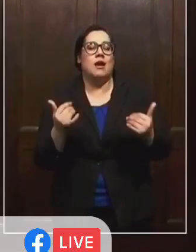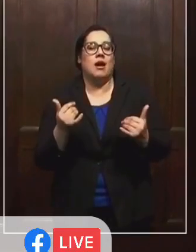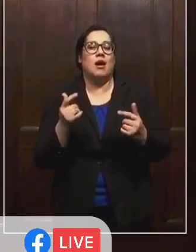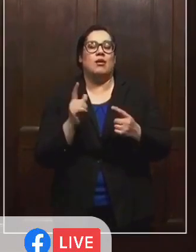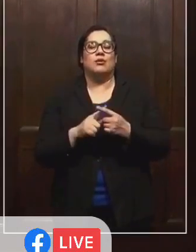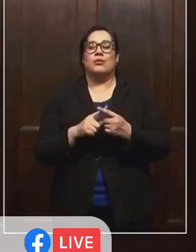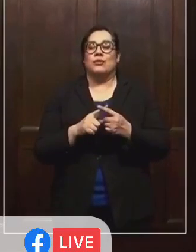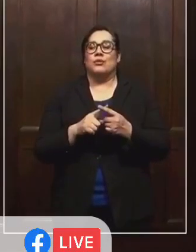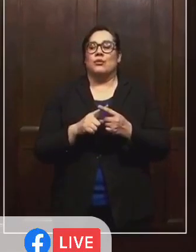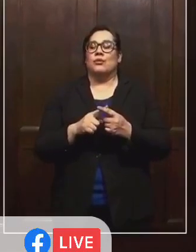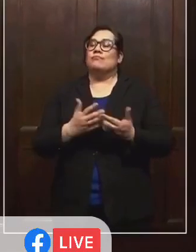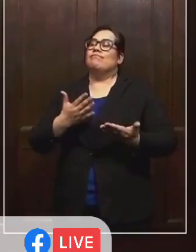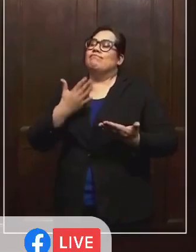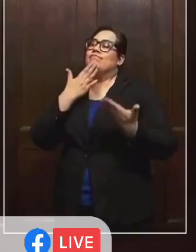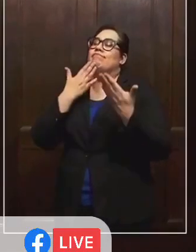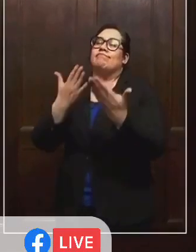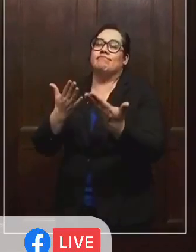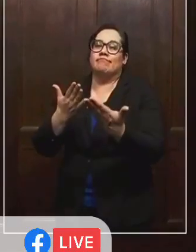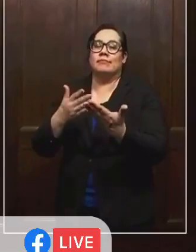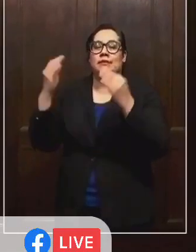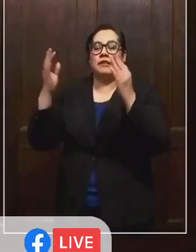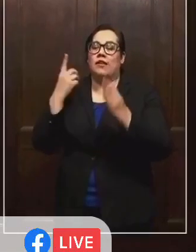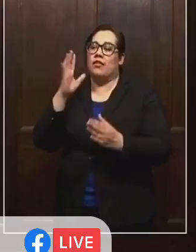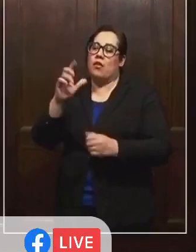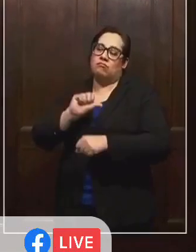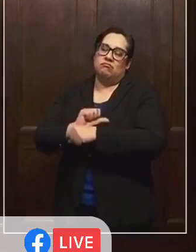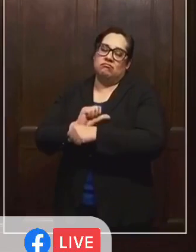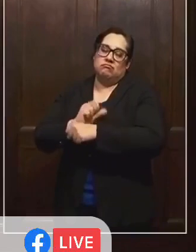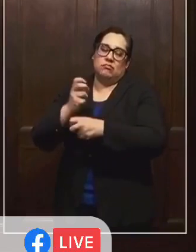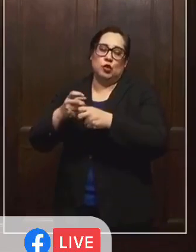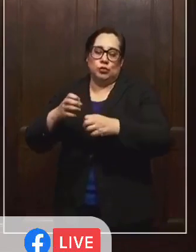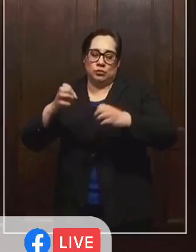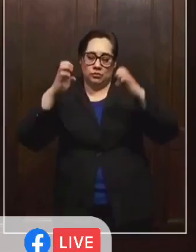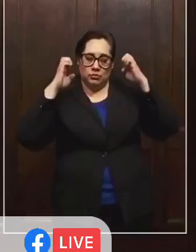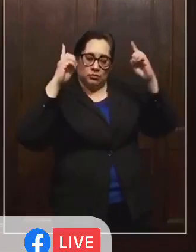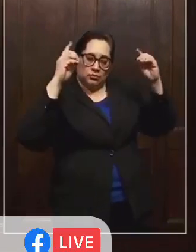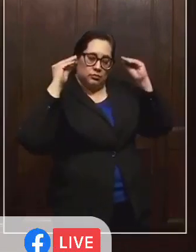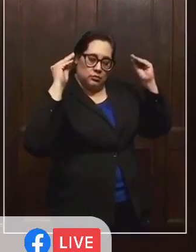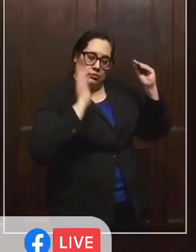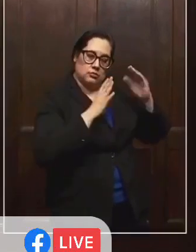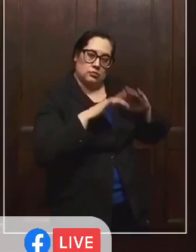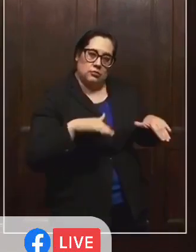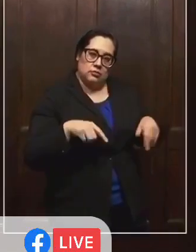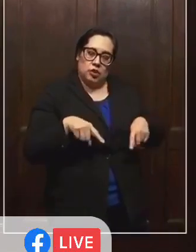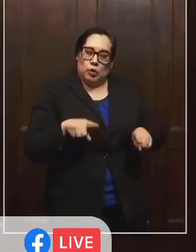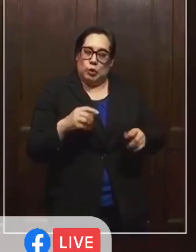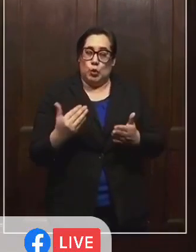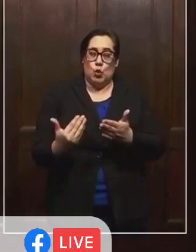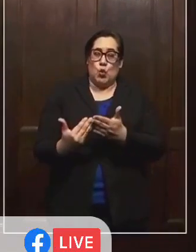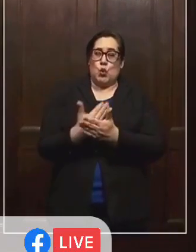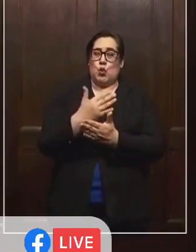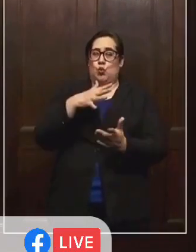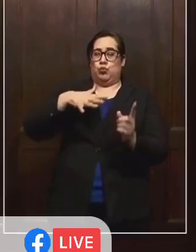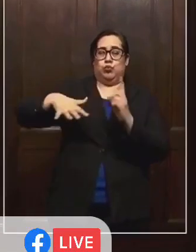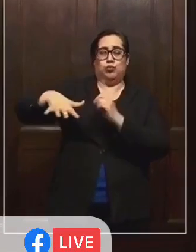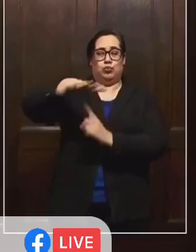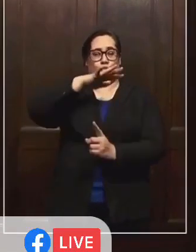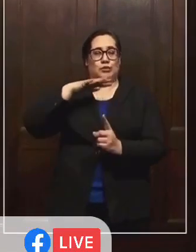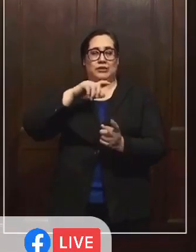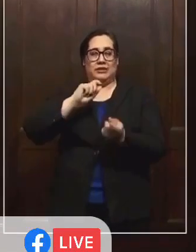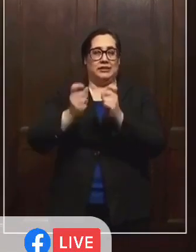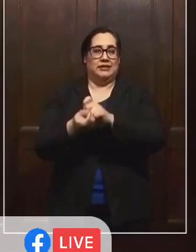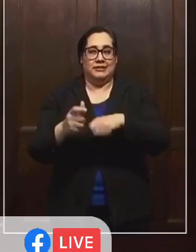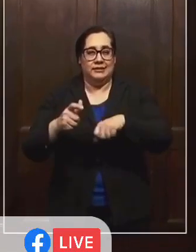agradecerles por sus esfuerzos en educar a nuestros hijos en este nuevo ambiente. Y